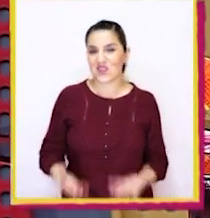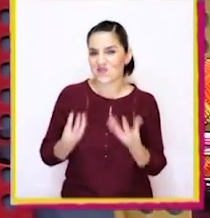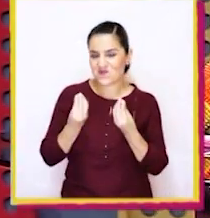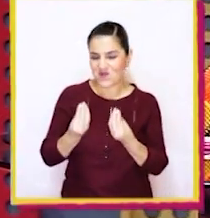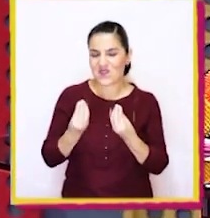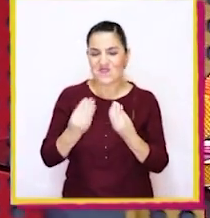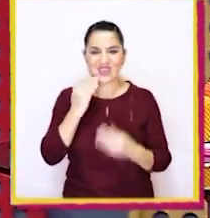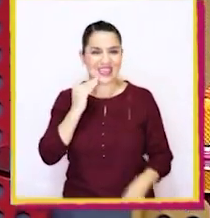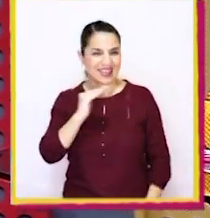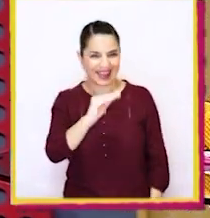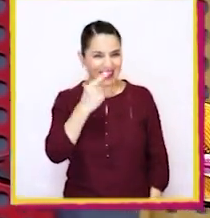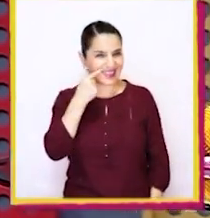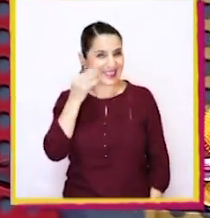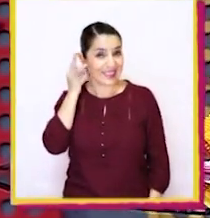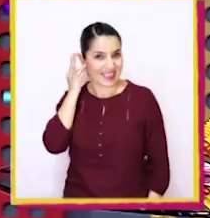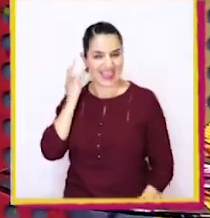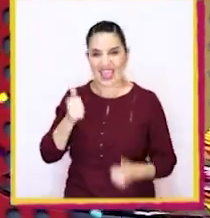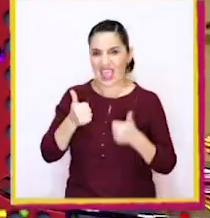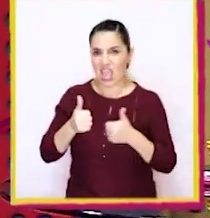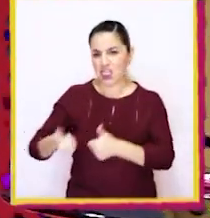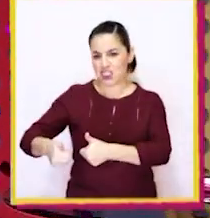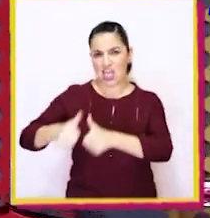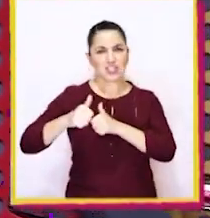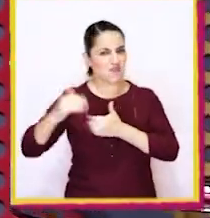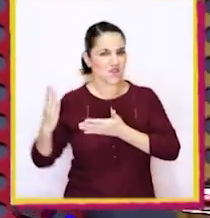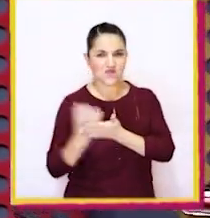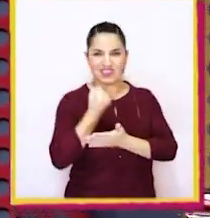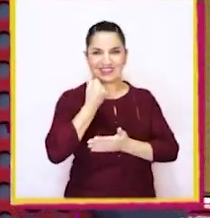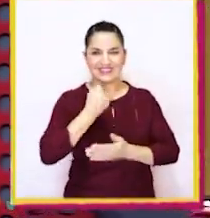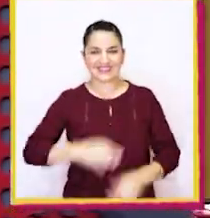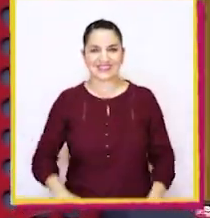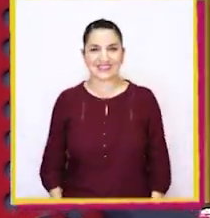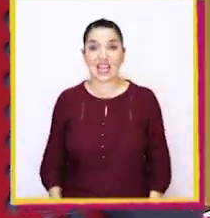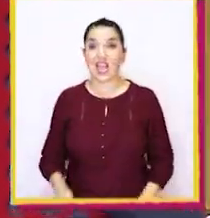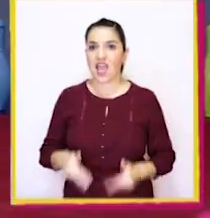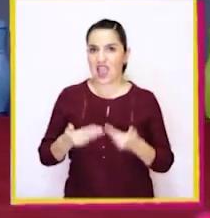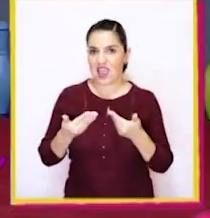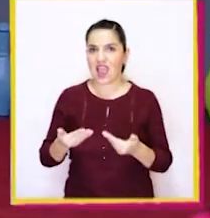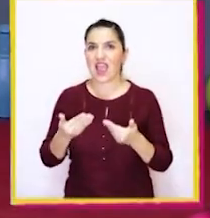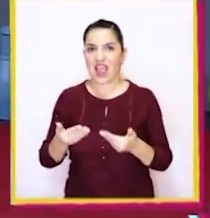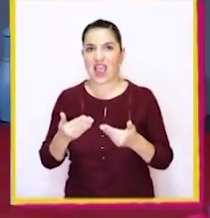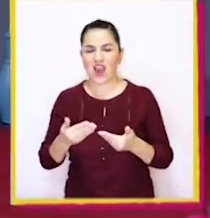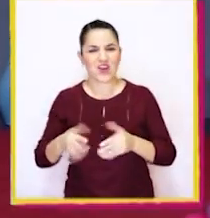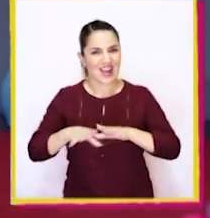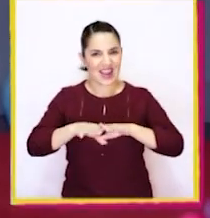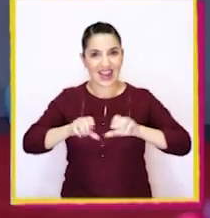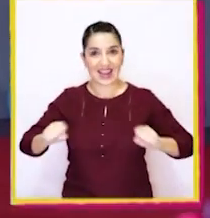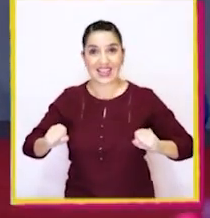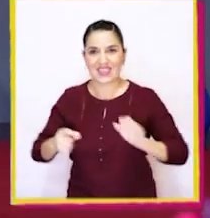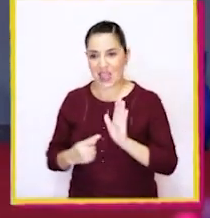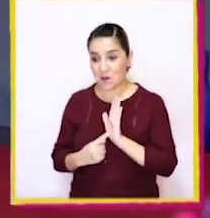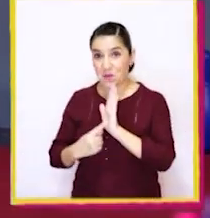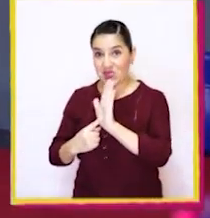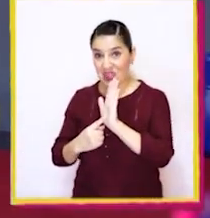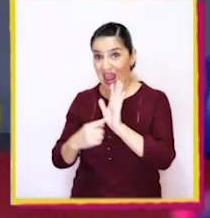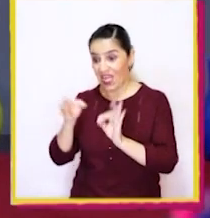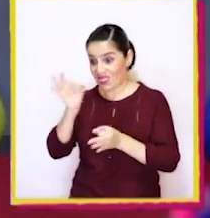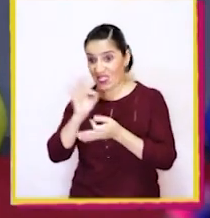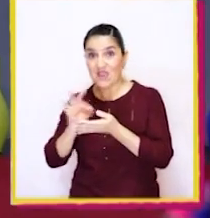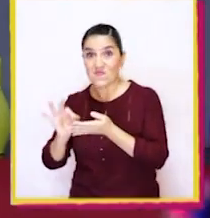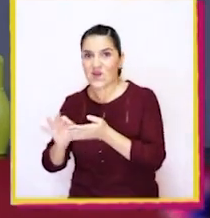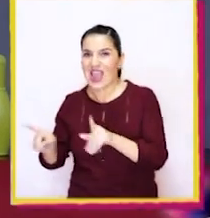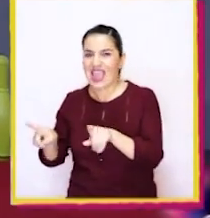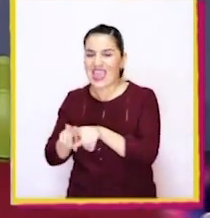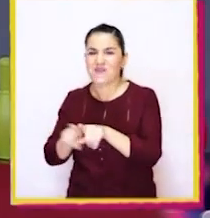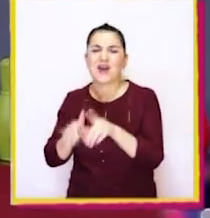¡Muy bien, niños y niñas! ¡Desafío realizado! Ahora estoy lista para mostrárselo a mi hermana